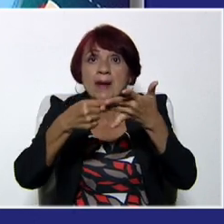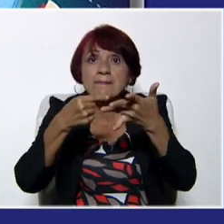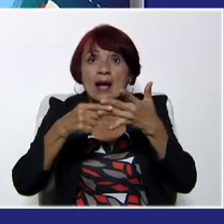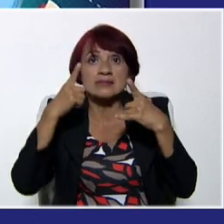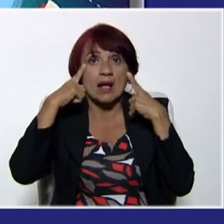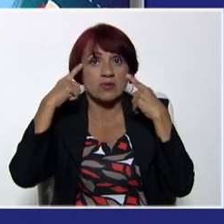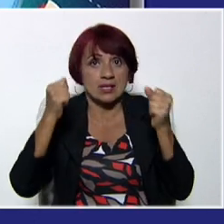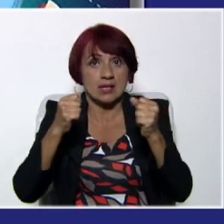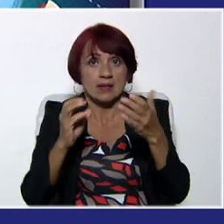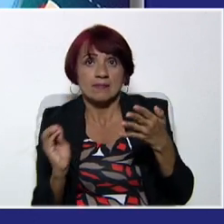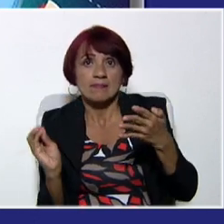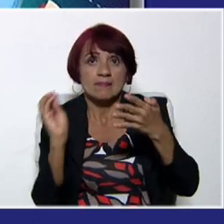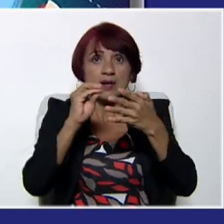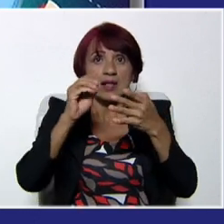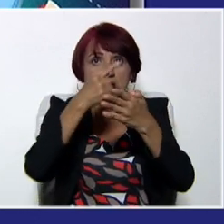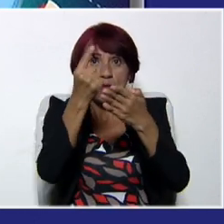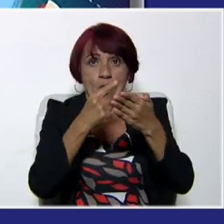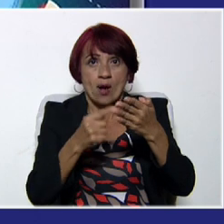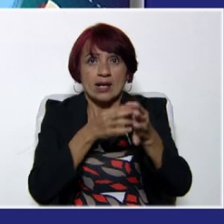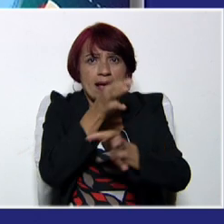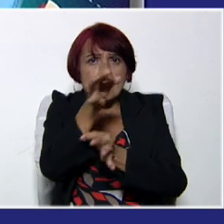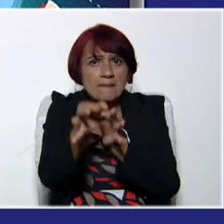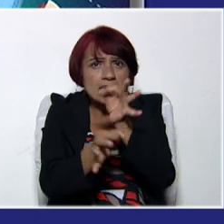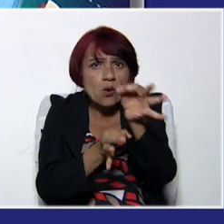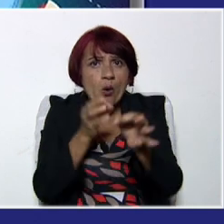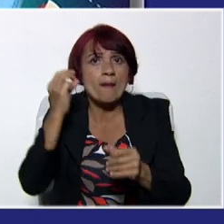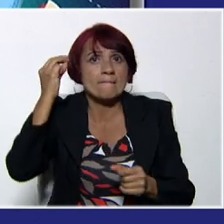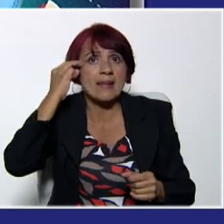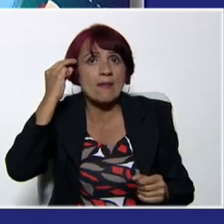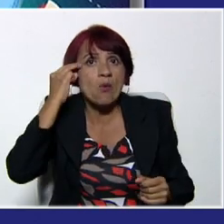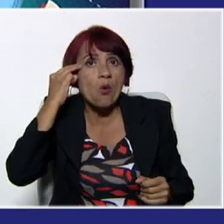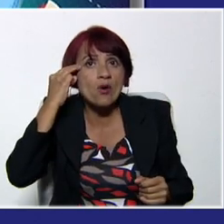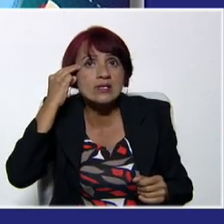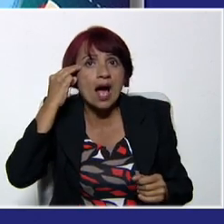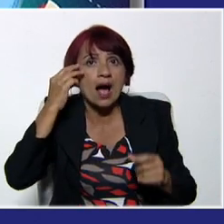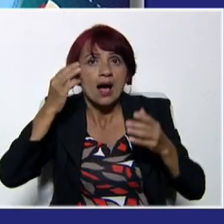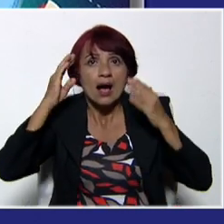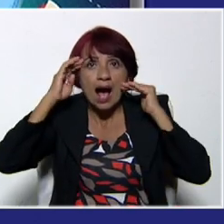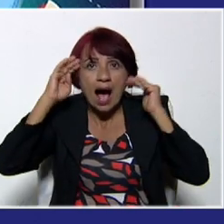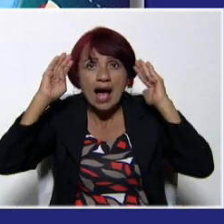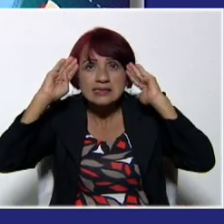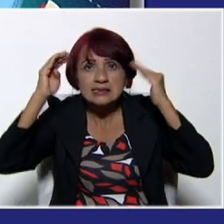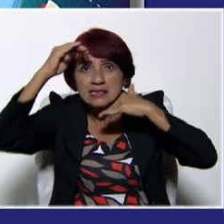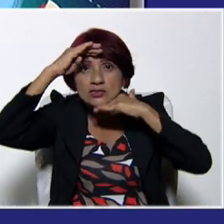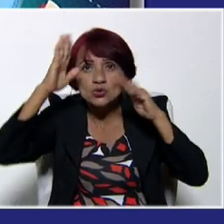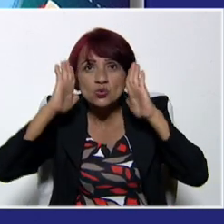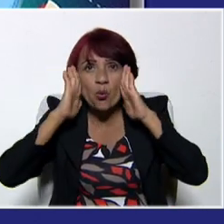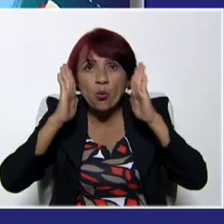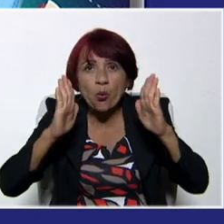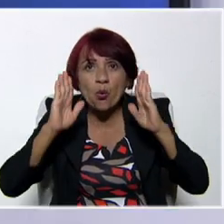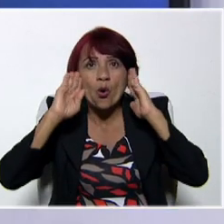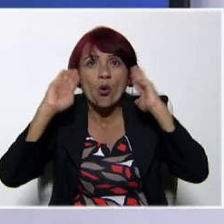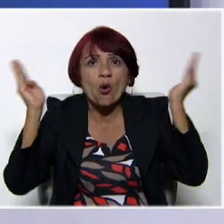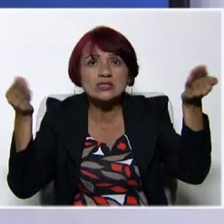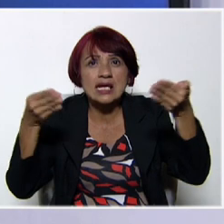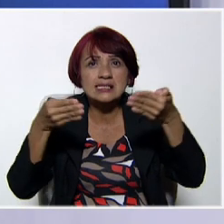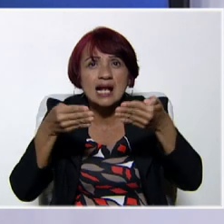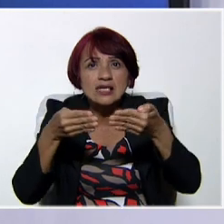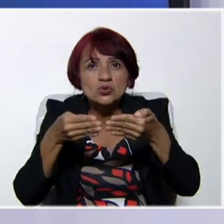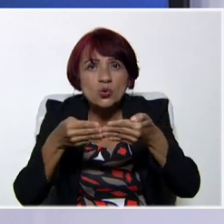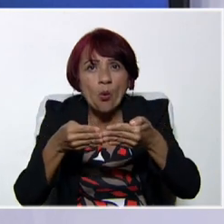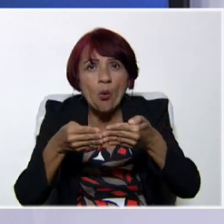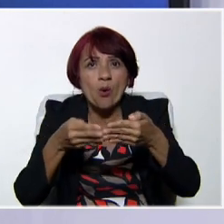¿Qué potencialidades expliqué? Recuerden, memoria, concentración, correlación,